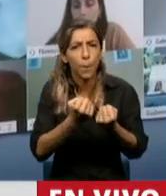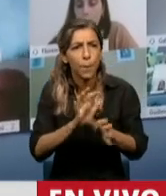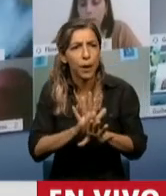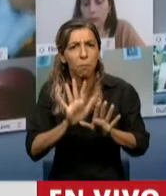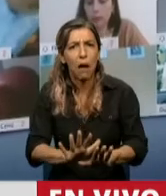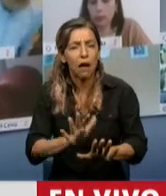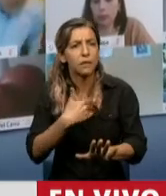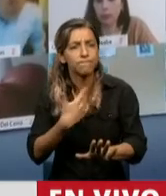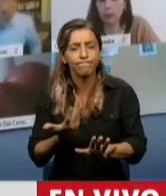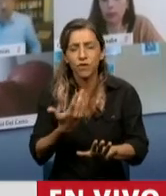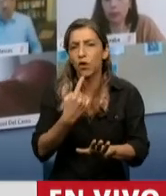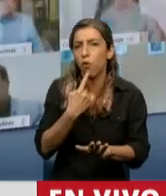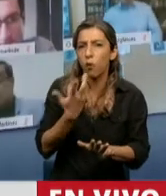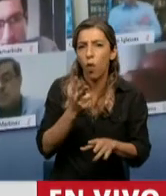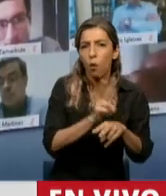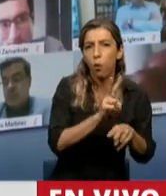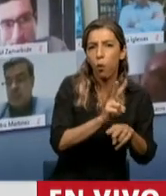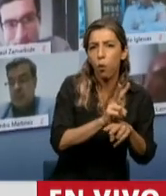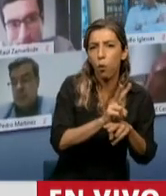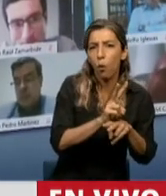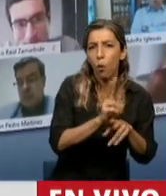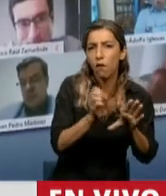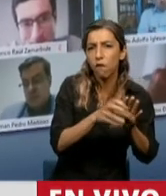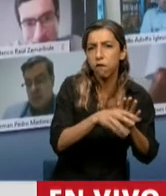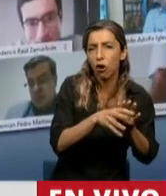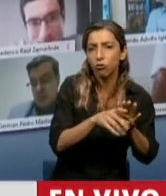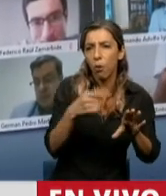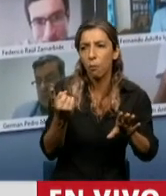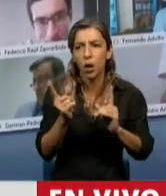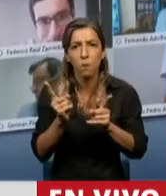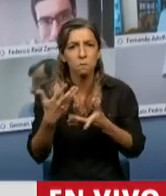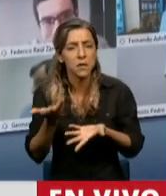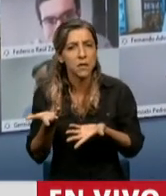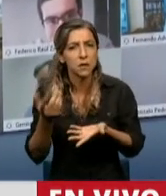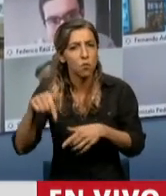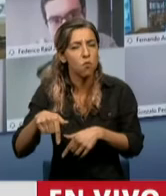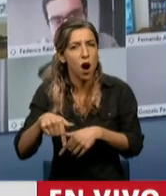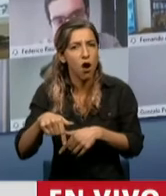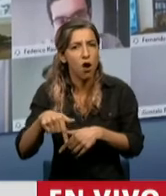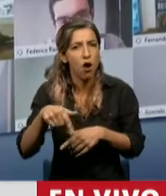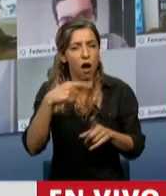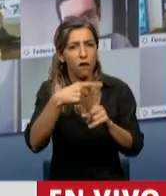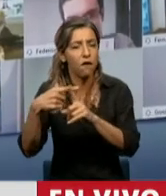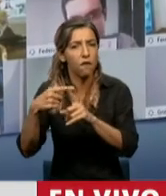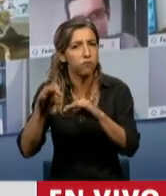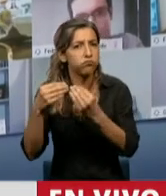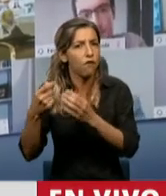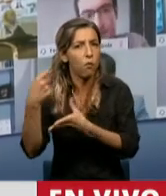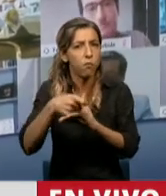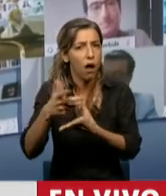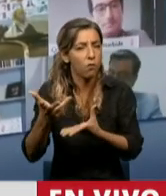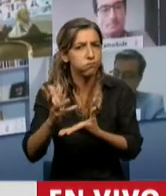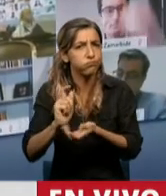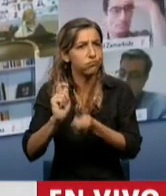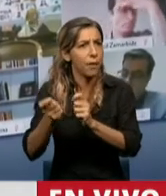jurídica? Que, por un lado, queremos proteger fondos de los jubilados y al mismo tiempo le estamos defaulteando a los actuales jubilados suspendiendo una fórmula que hubiese